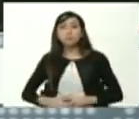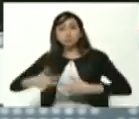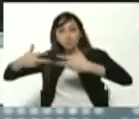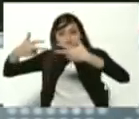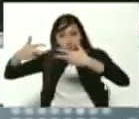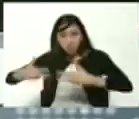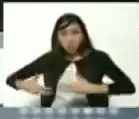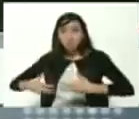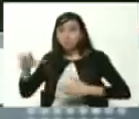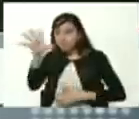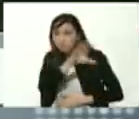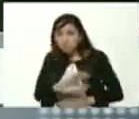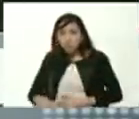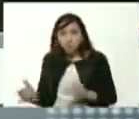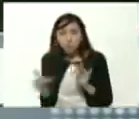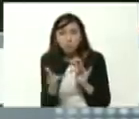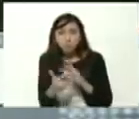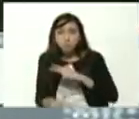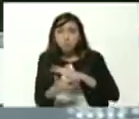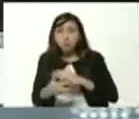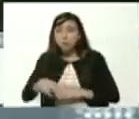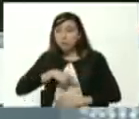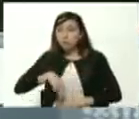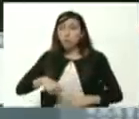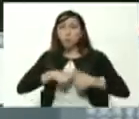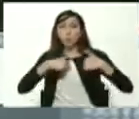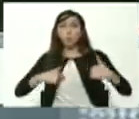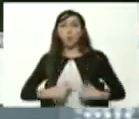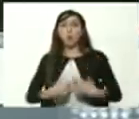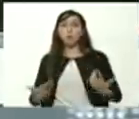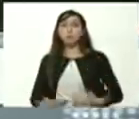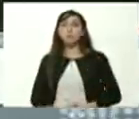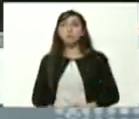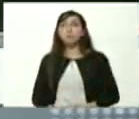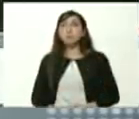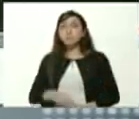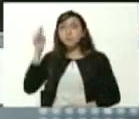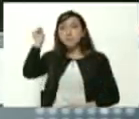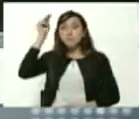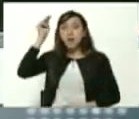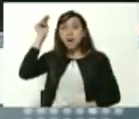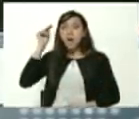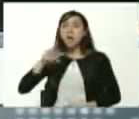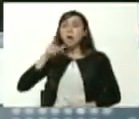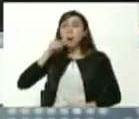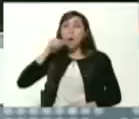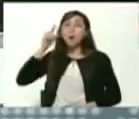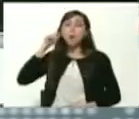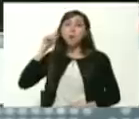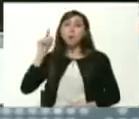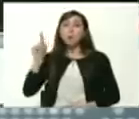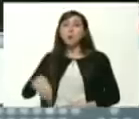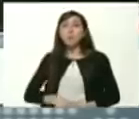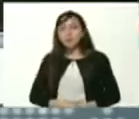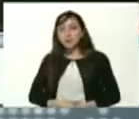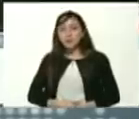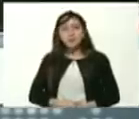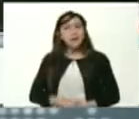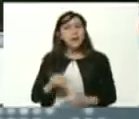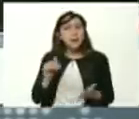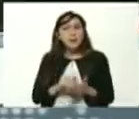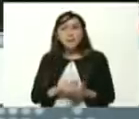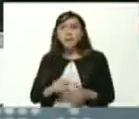videoconferencia conectados con nuestro corazón maestros y maestras que a la vez